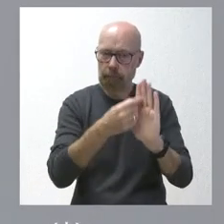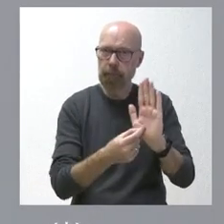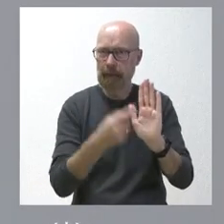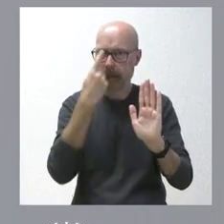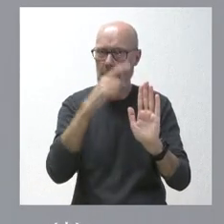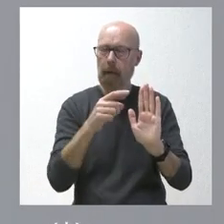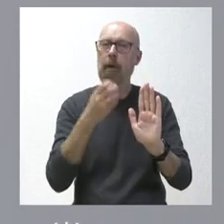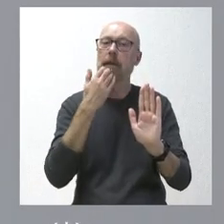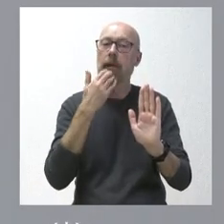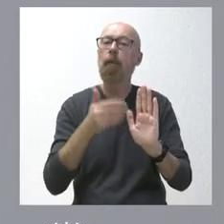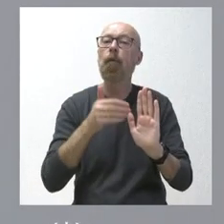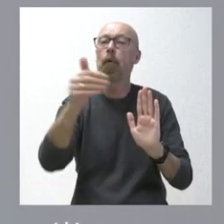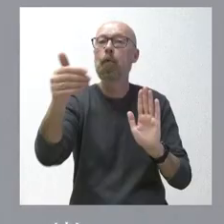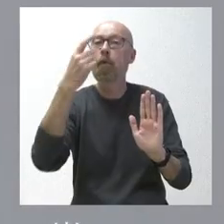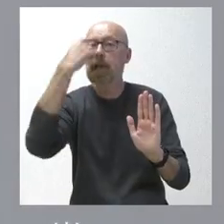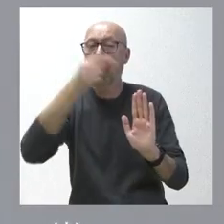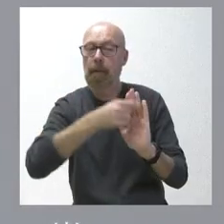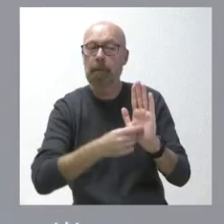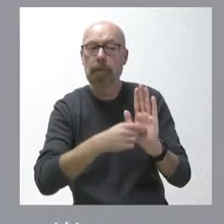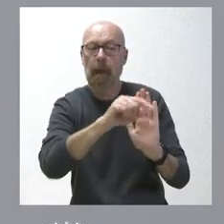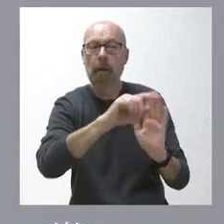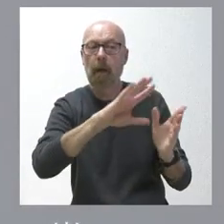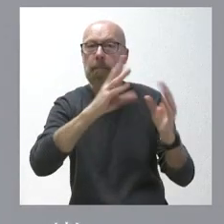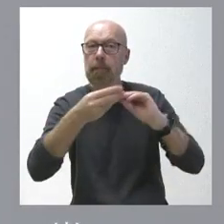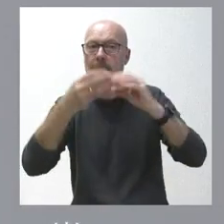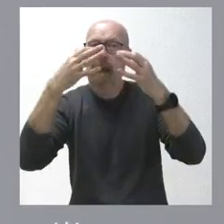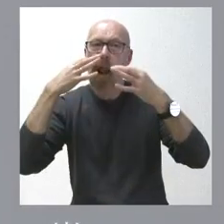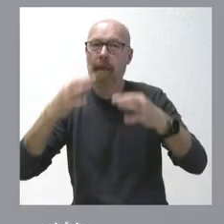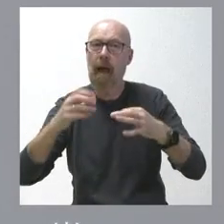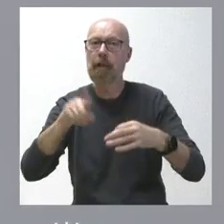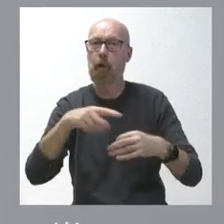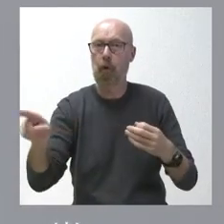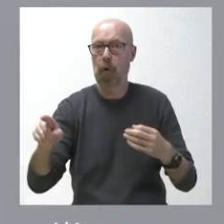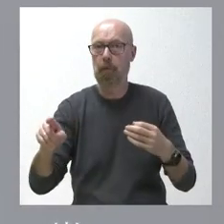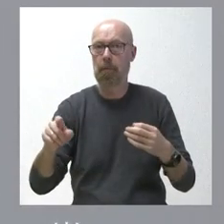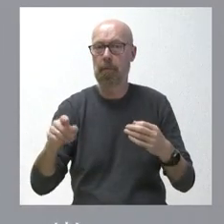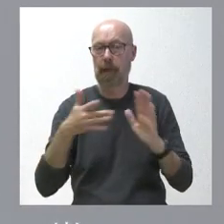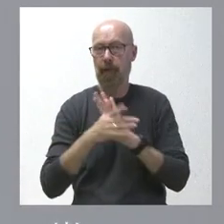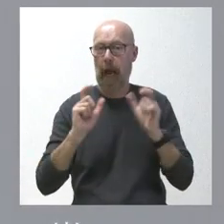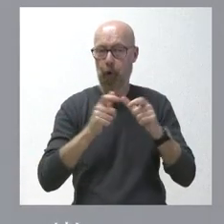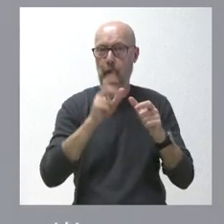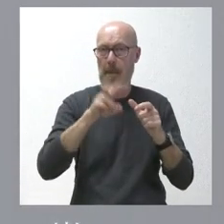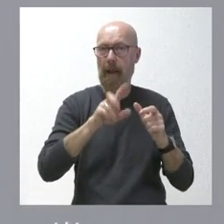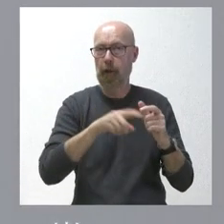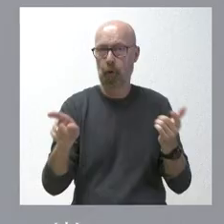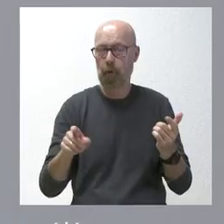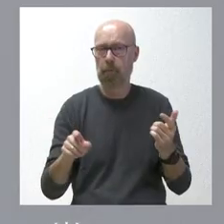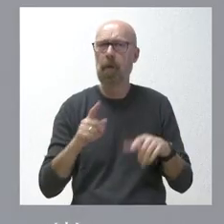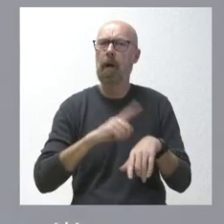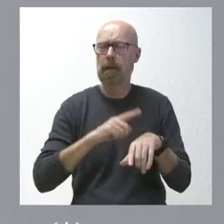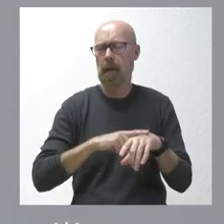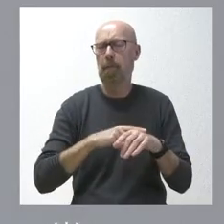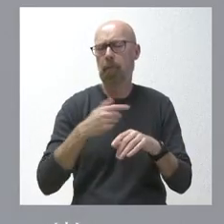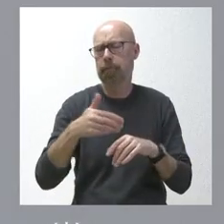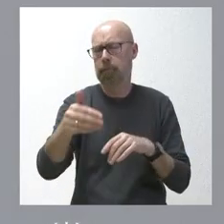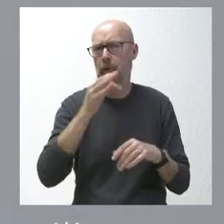aquellos que hemos puesto encima de la mesa se ha convertido en realidad, esa reunión ha sido útil o no lo ha sido. Tengo ahora para hablar de esta segunda parte de